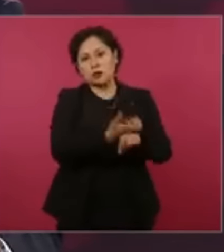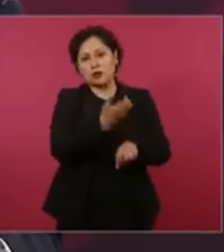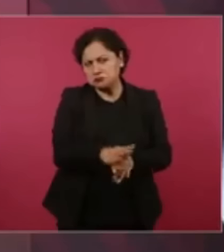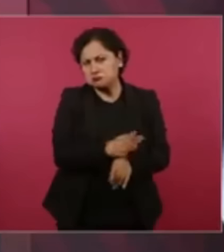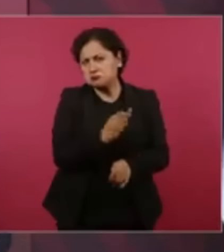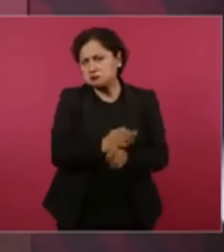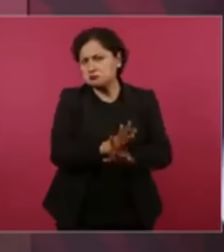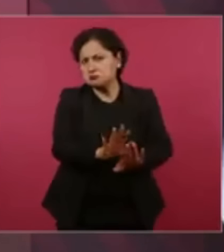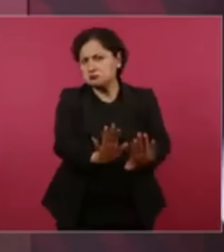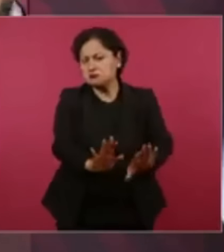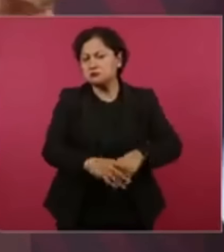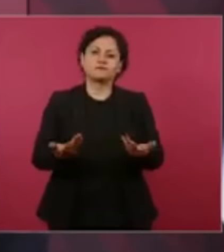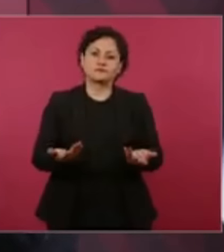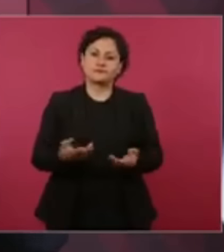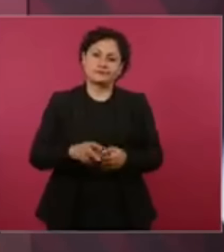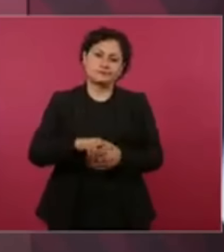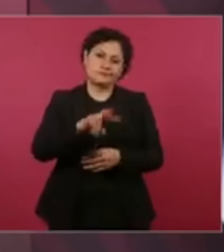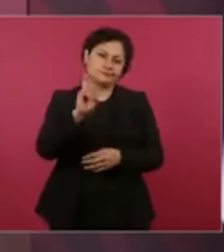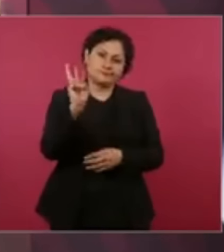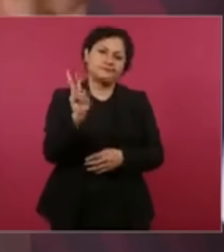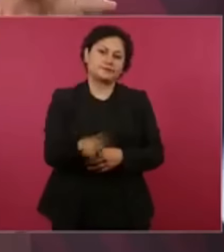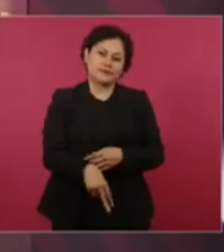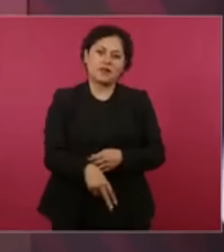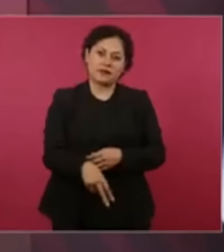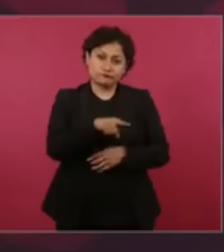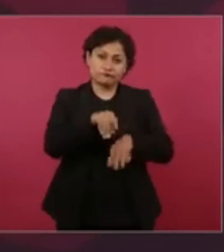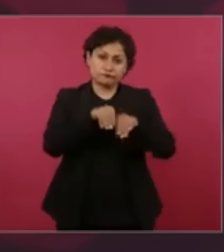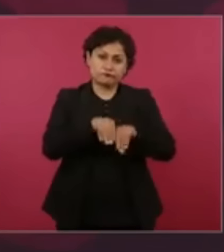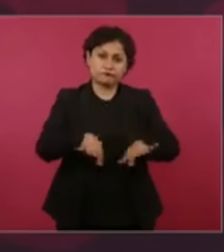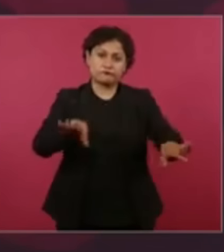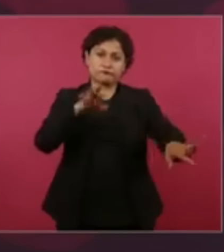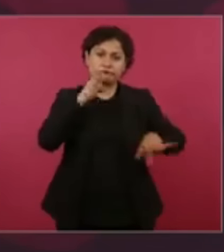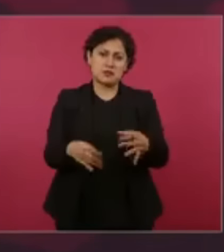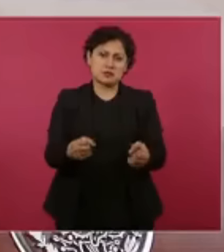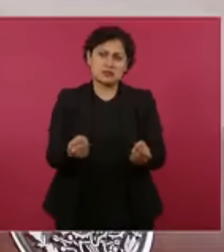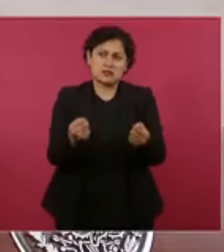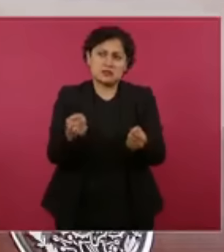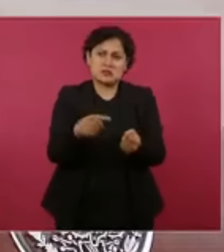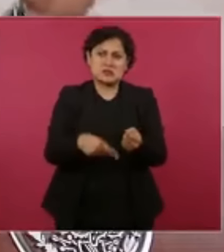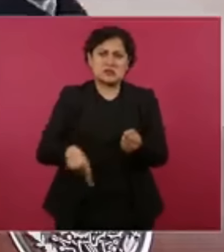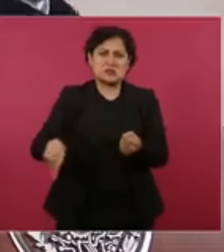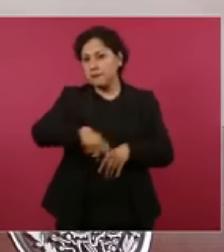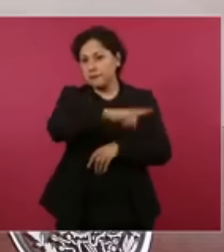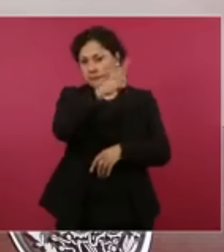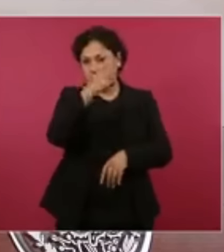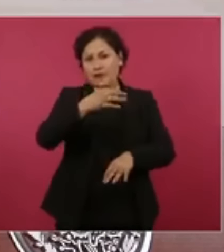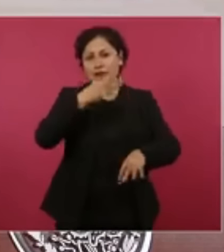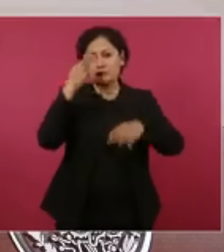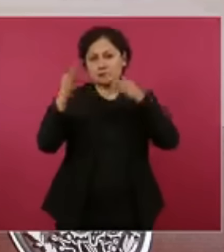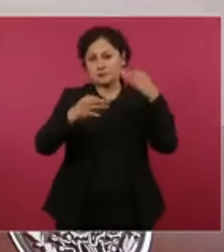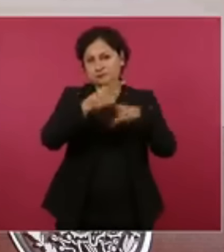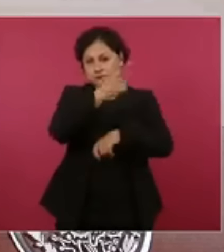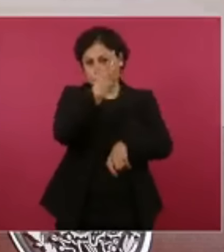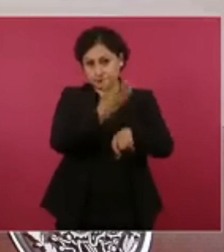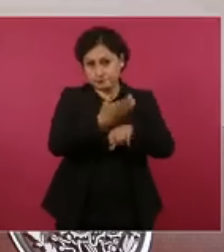Y sí tienen mucho peso. Y las televisoras en el extranjero. Es impresionante cómo